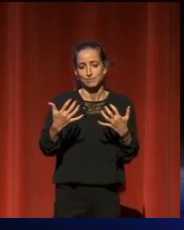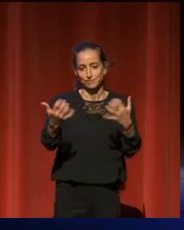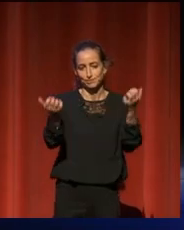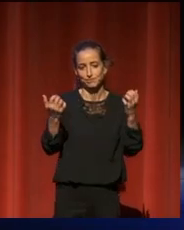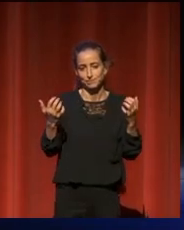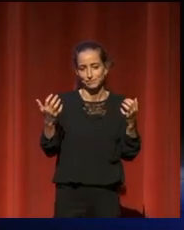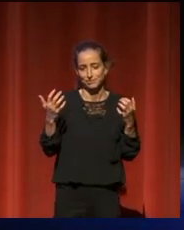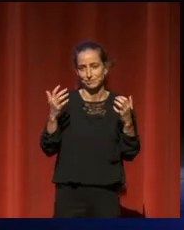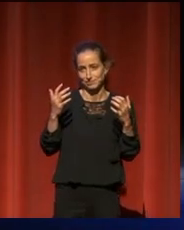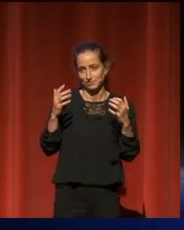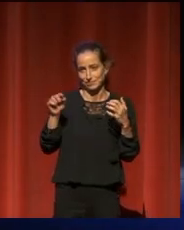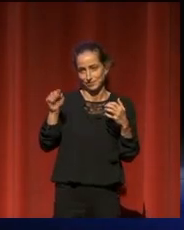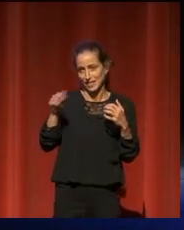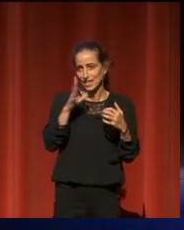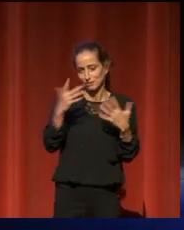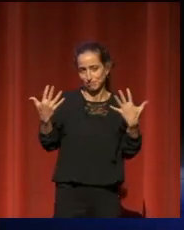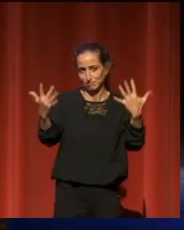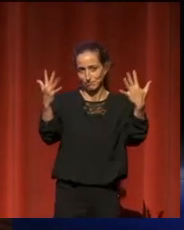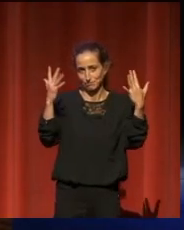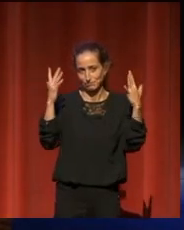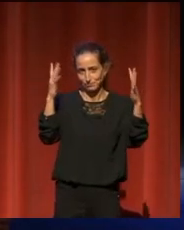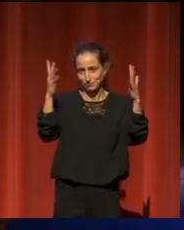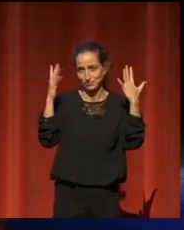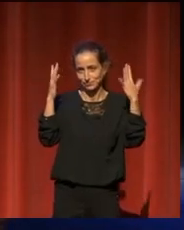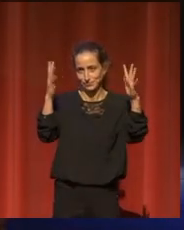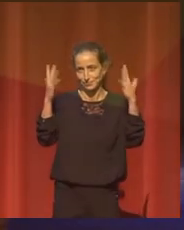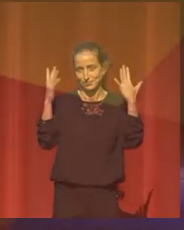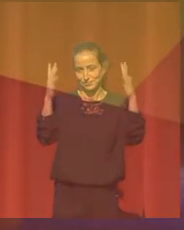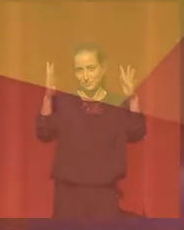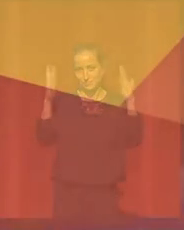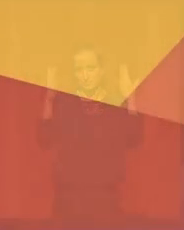despida. Sí, sí, sí hace falta. Gracias. Claro que sí, muchísimas gracias.